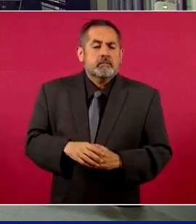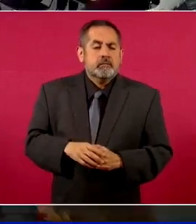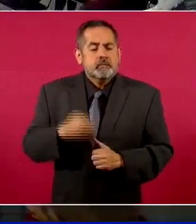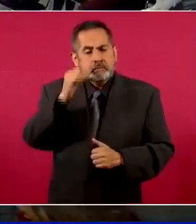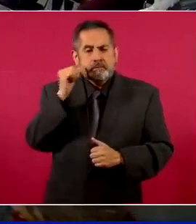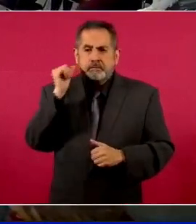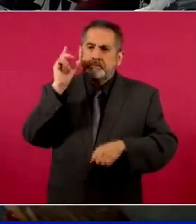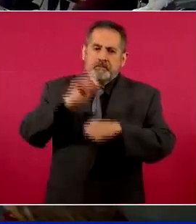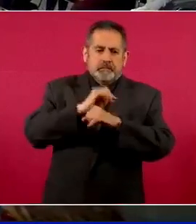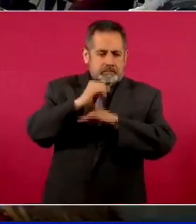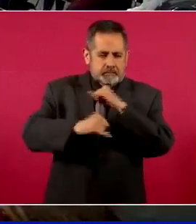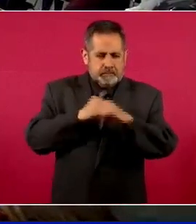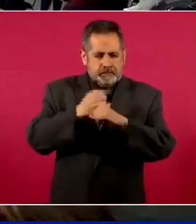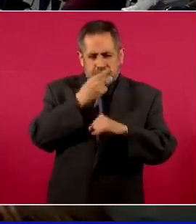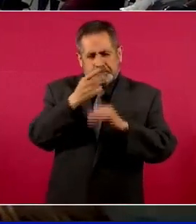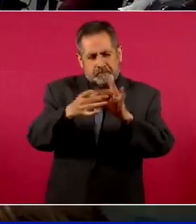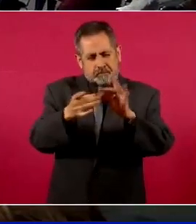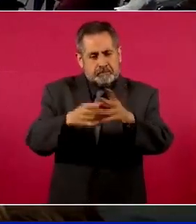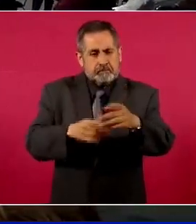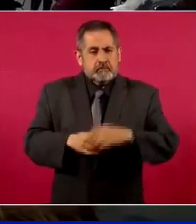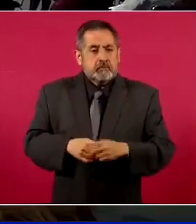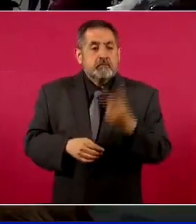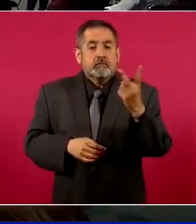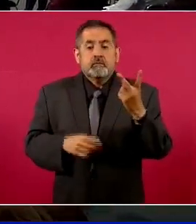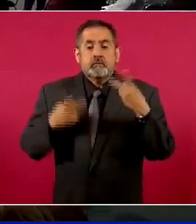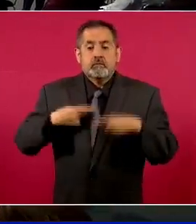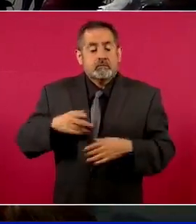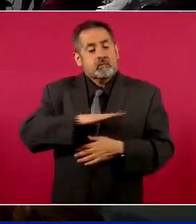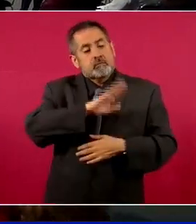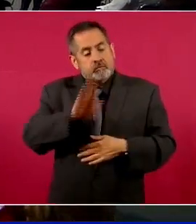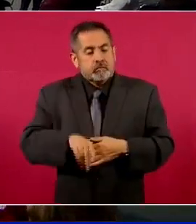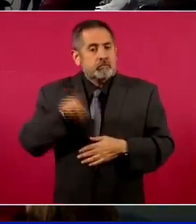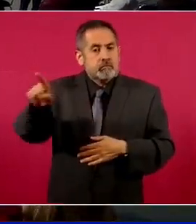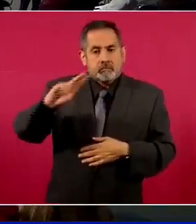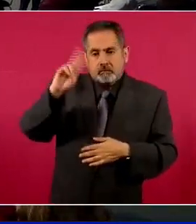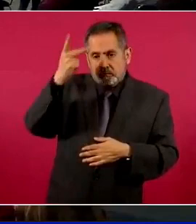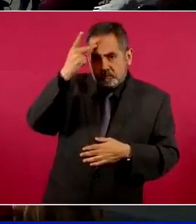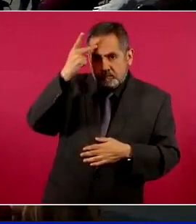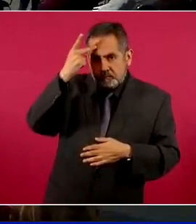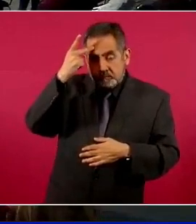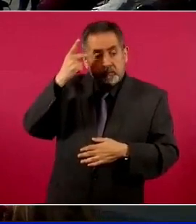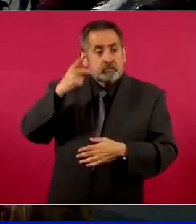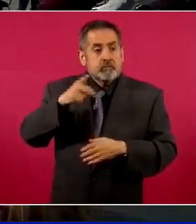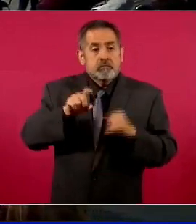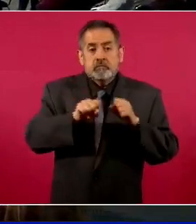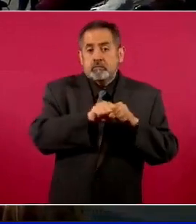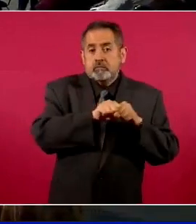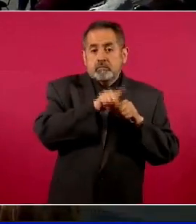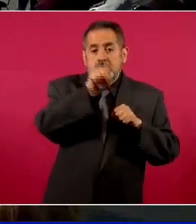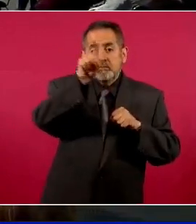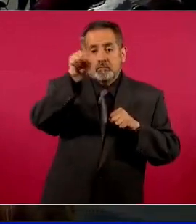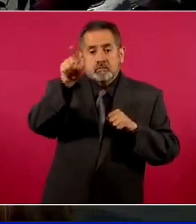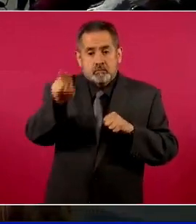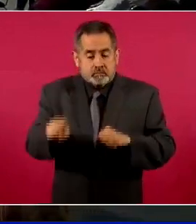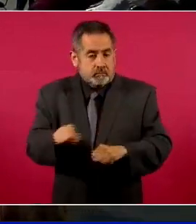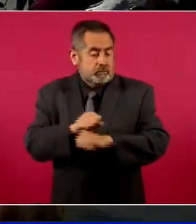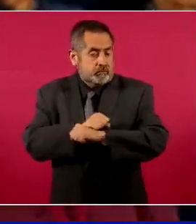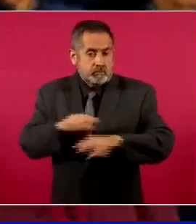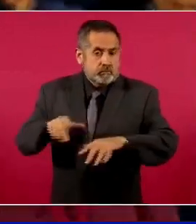de ayer que se manejó que dos personas murieron en Polonia por dos misiles que presuntamente eran de Rusia.